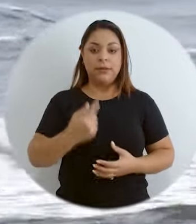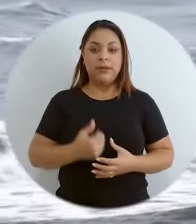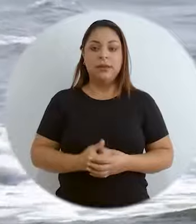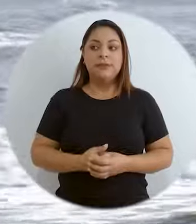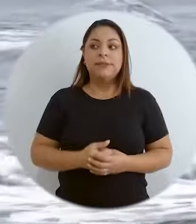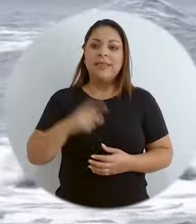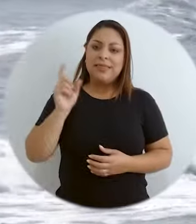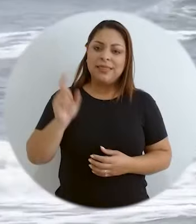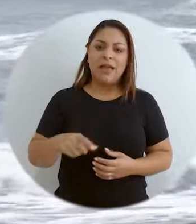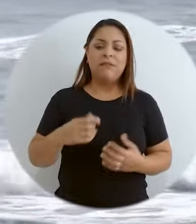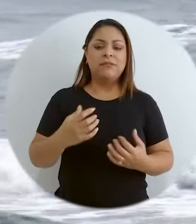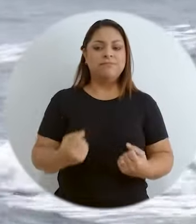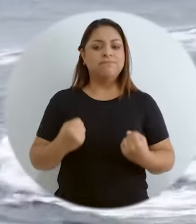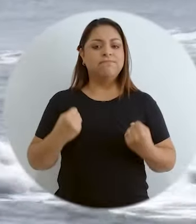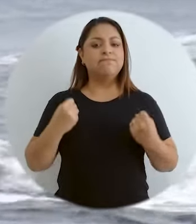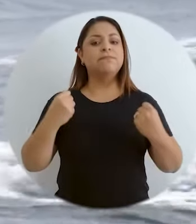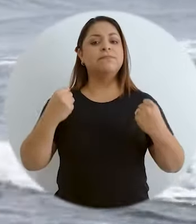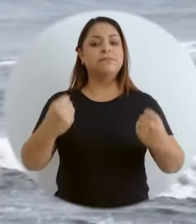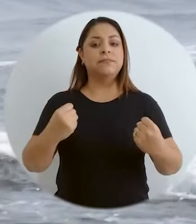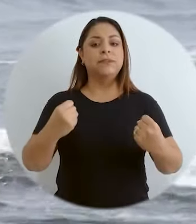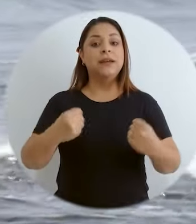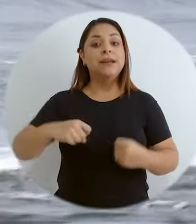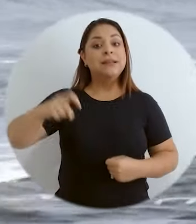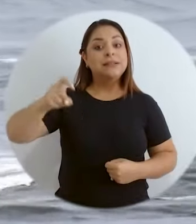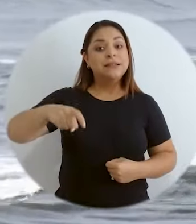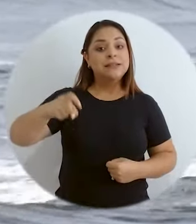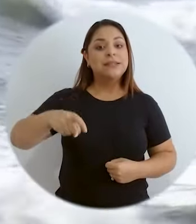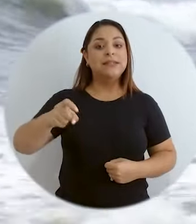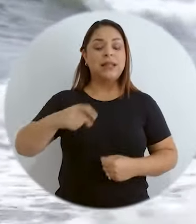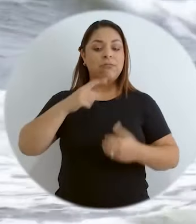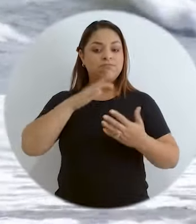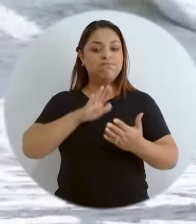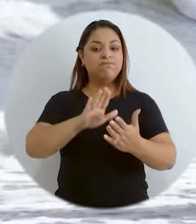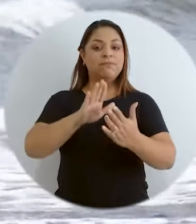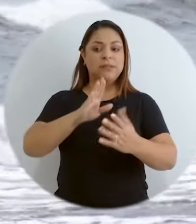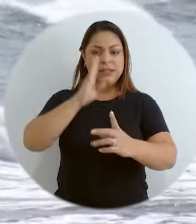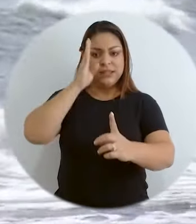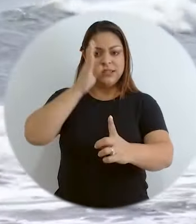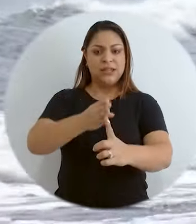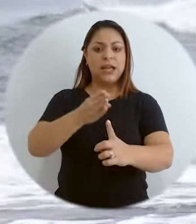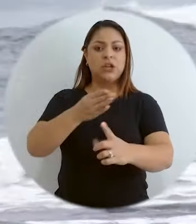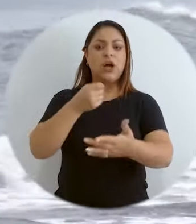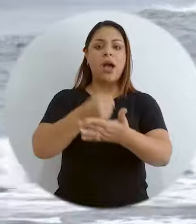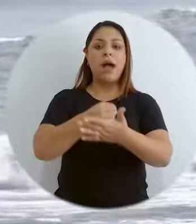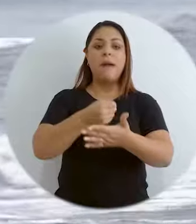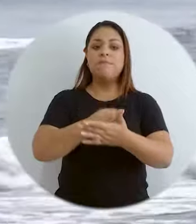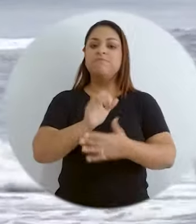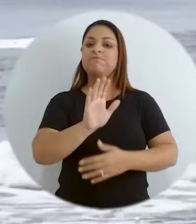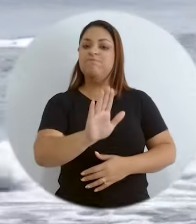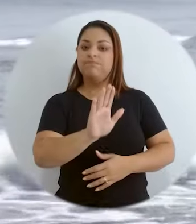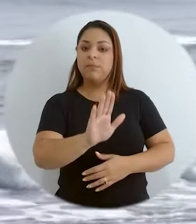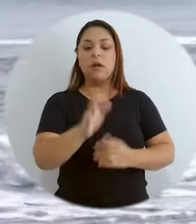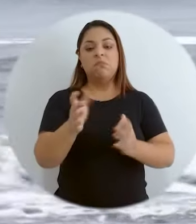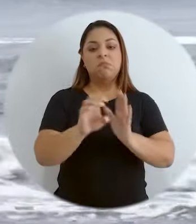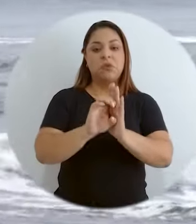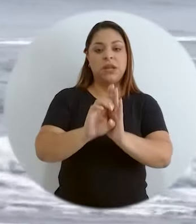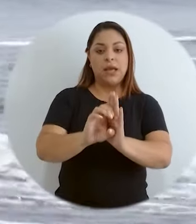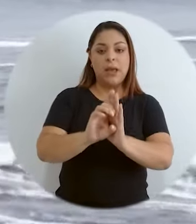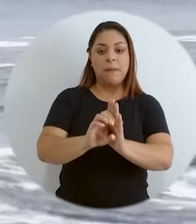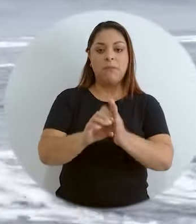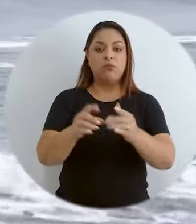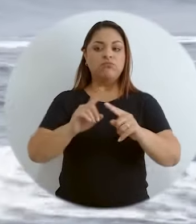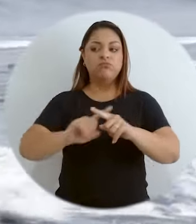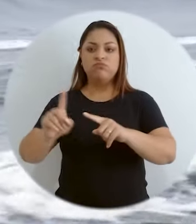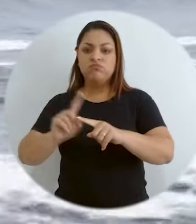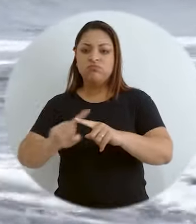fortalecer en aquello que implica una confrontación directa con una amenaza como, por ejemplo, las